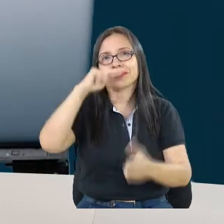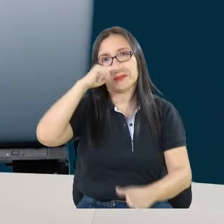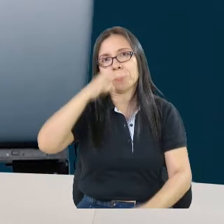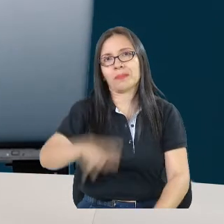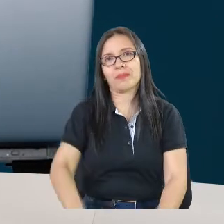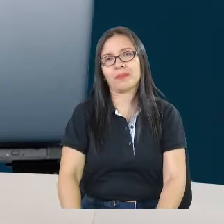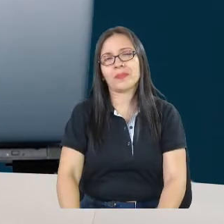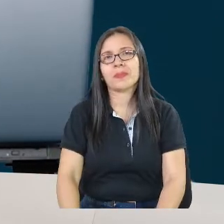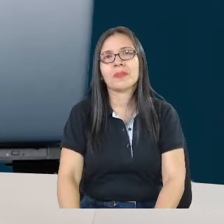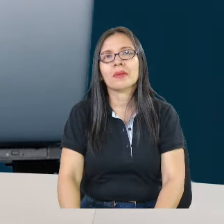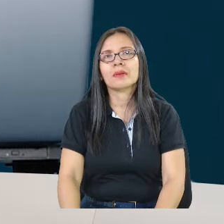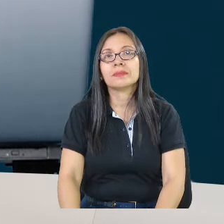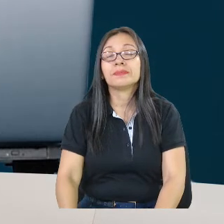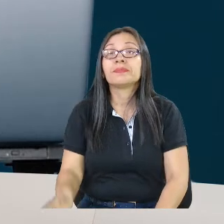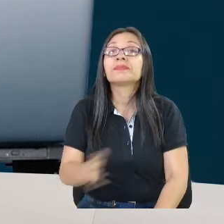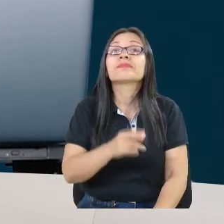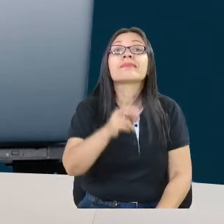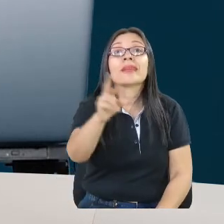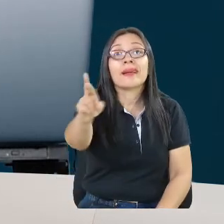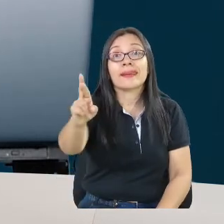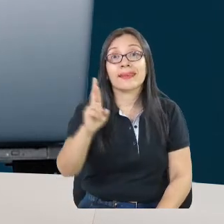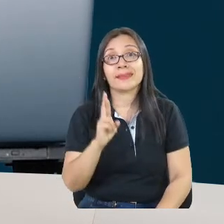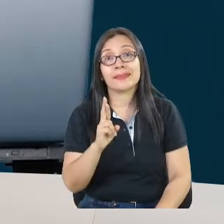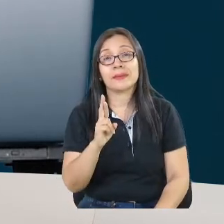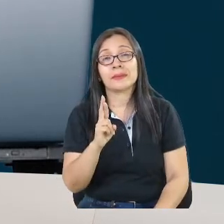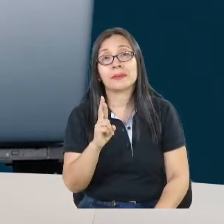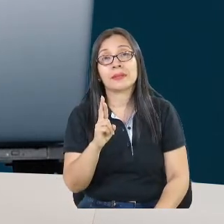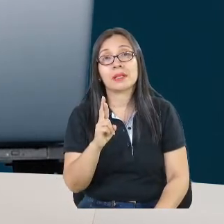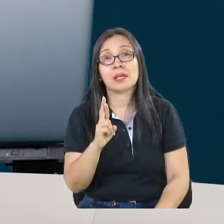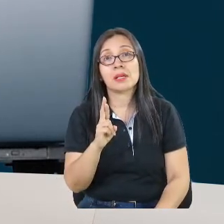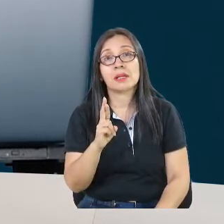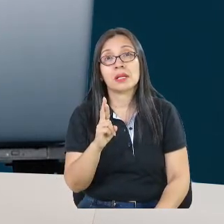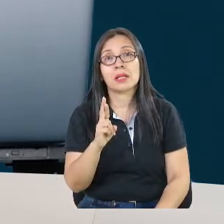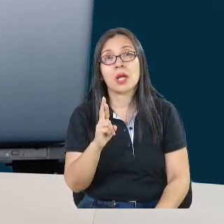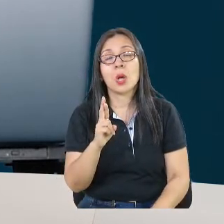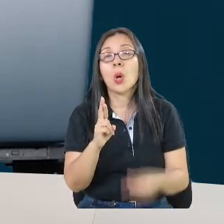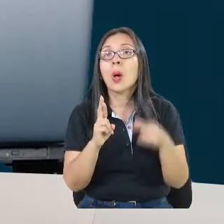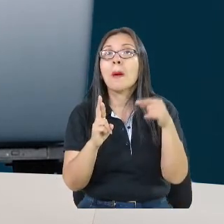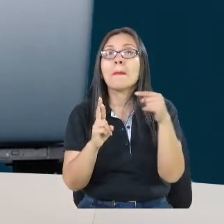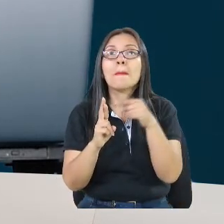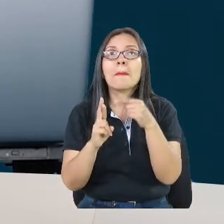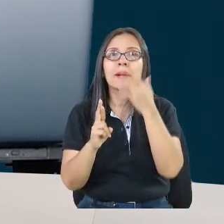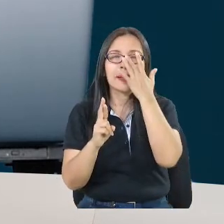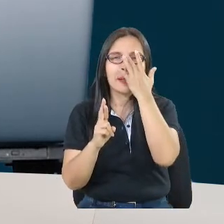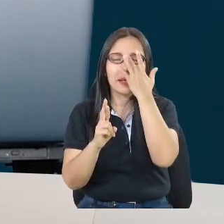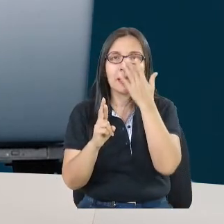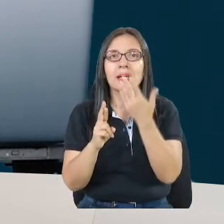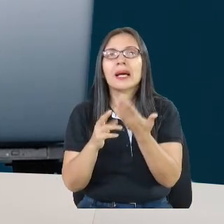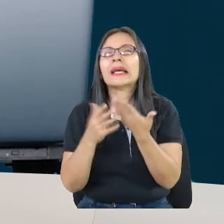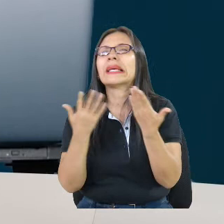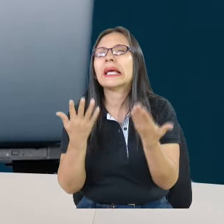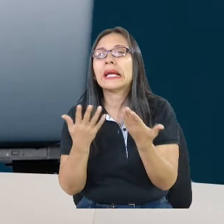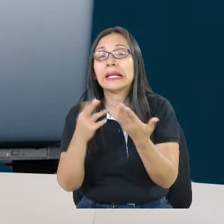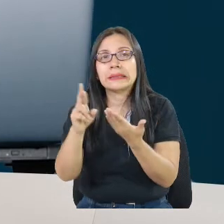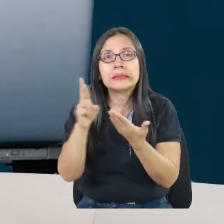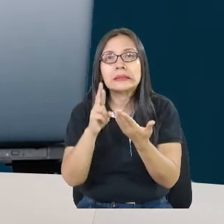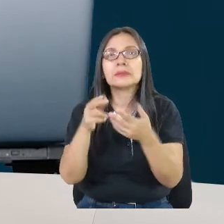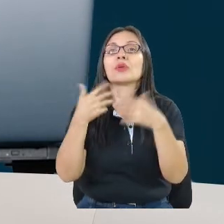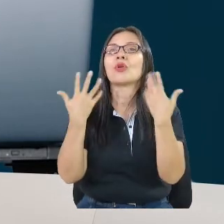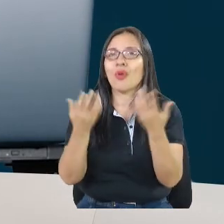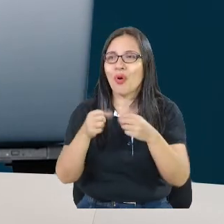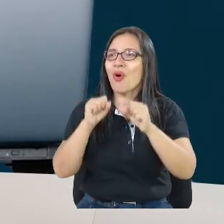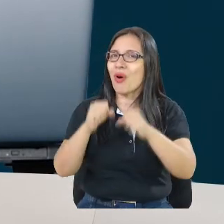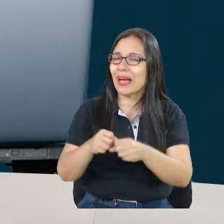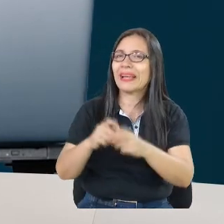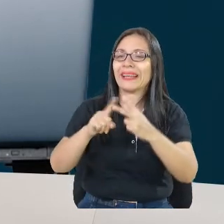La capacidad de respuesta. Esto básicamente es darle elementos y herramientas para que ellos puedan realizar un plan